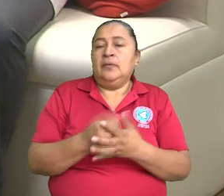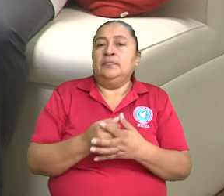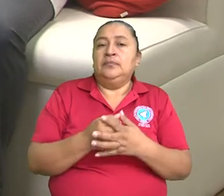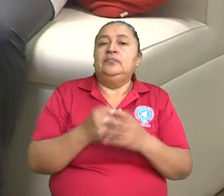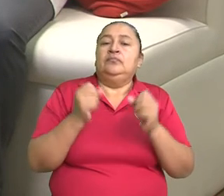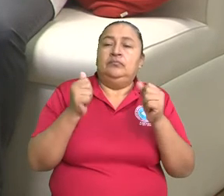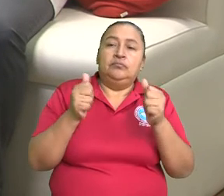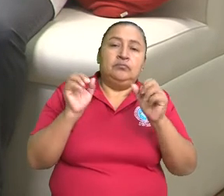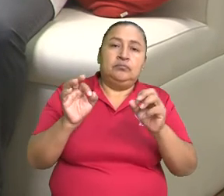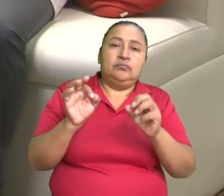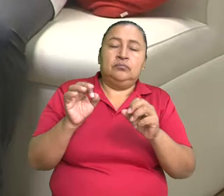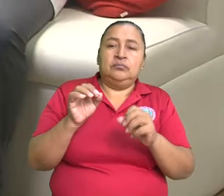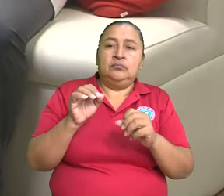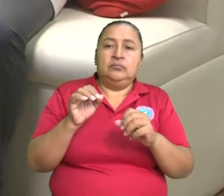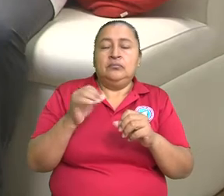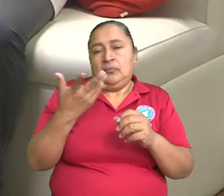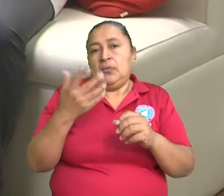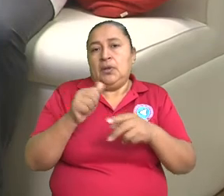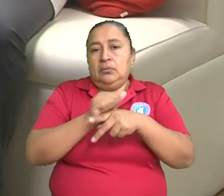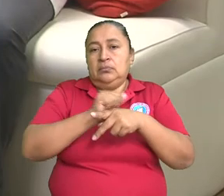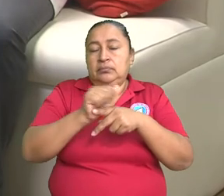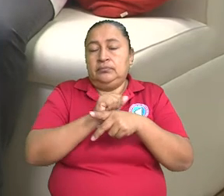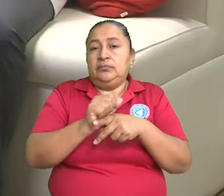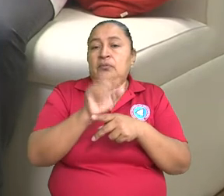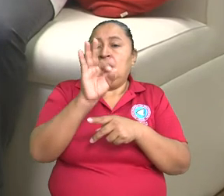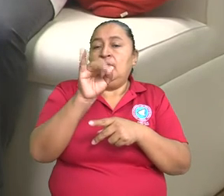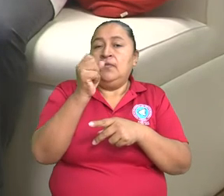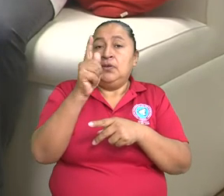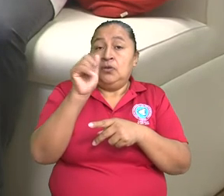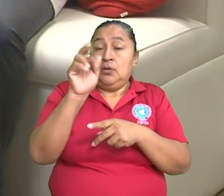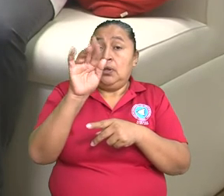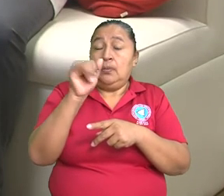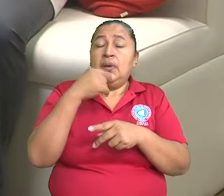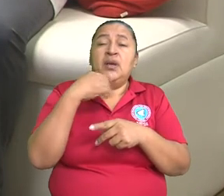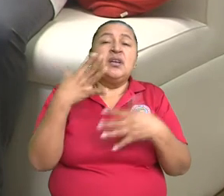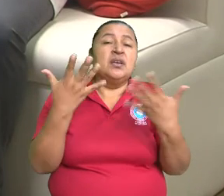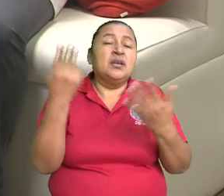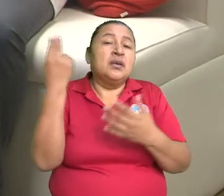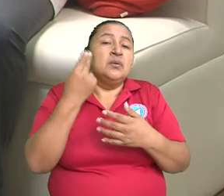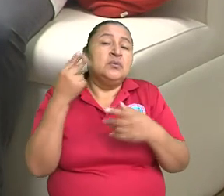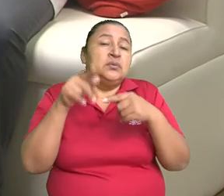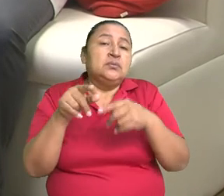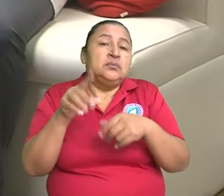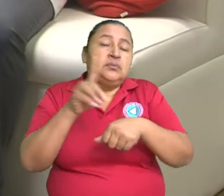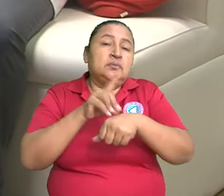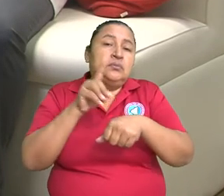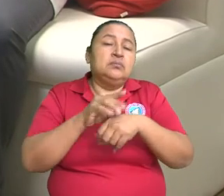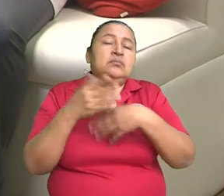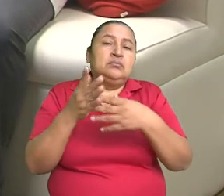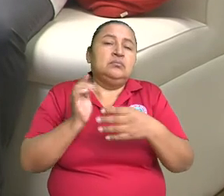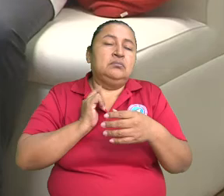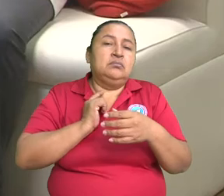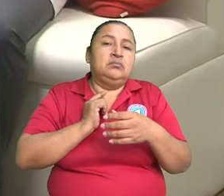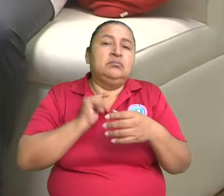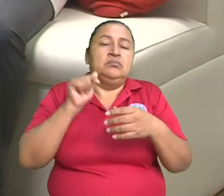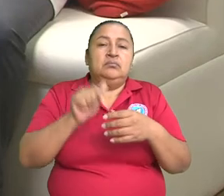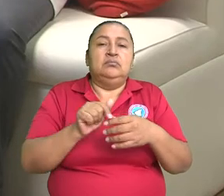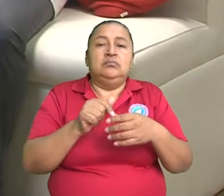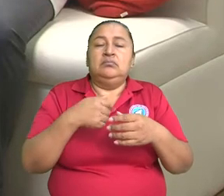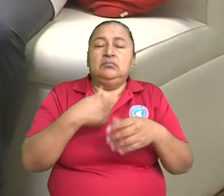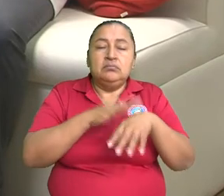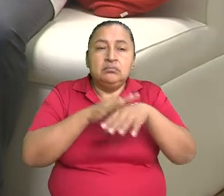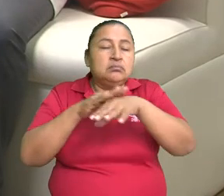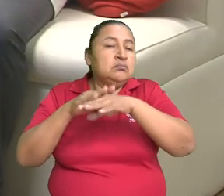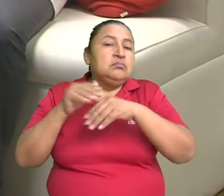bueno, en el tratamiento de la fisioterapia, ¿qué utilizan, doctor, para despertar esa